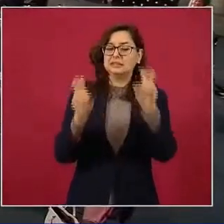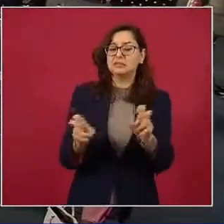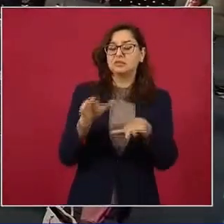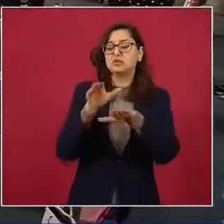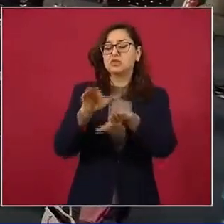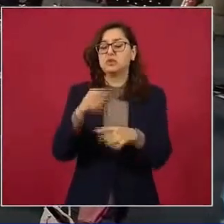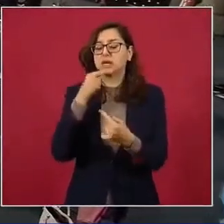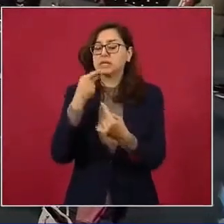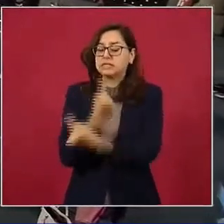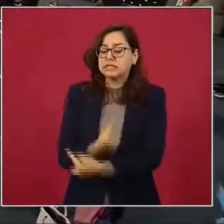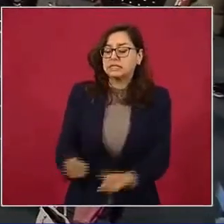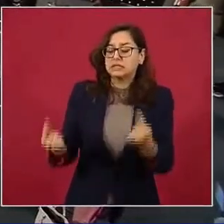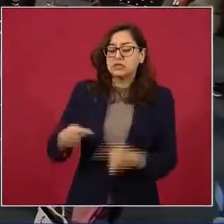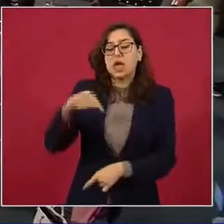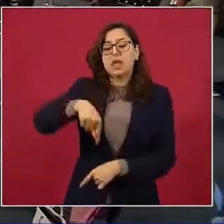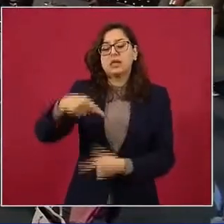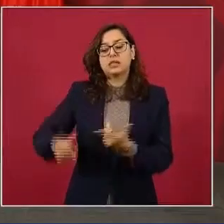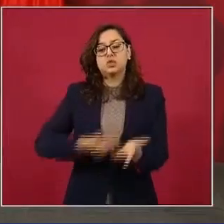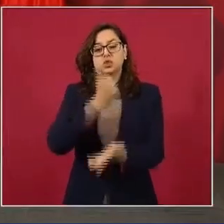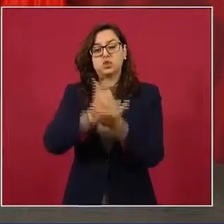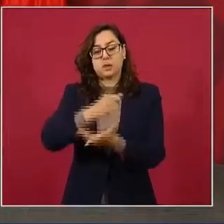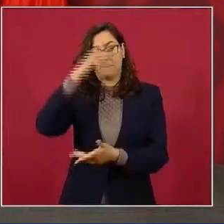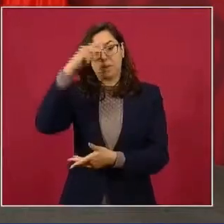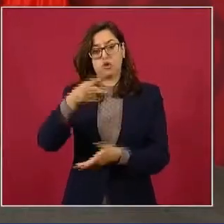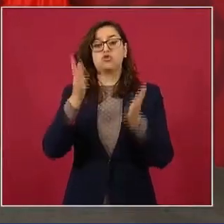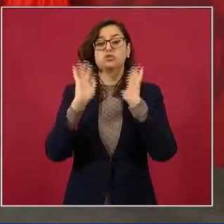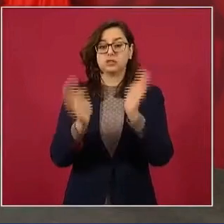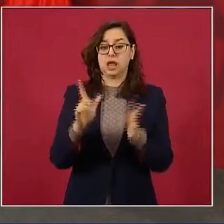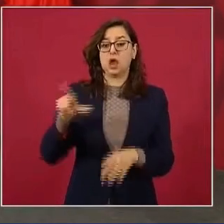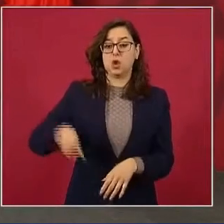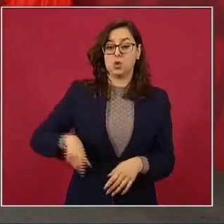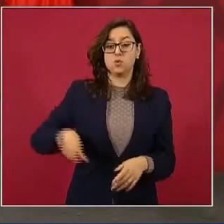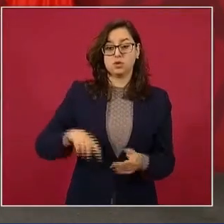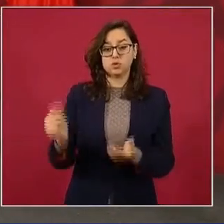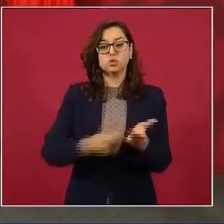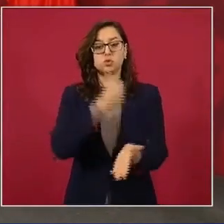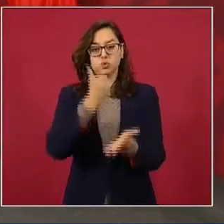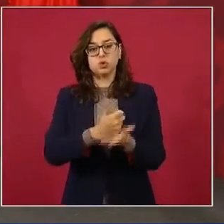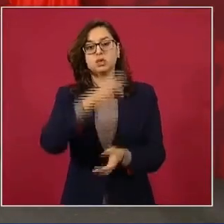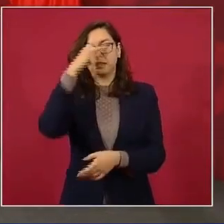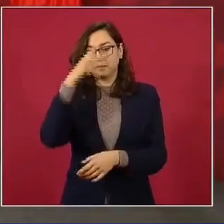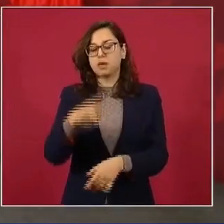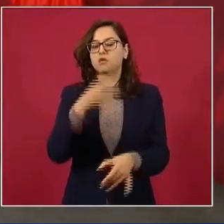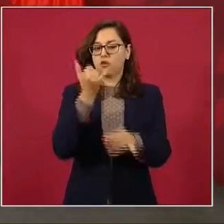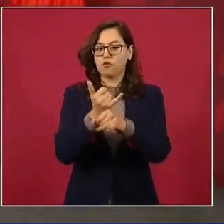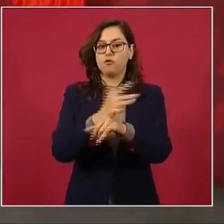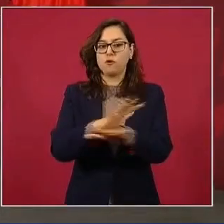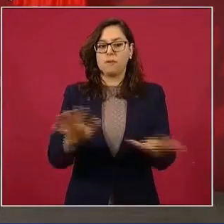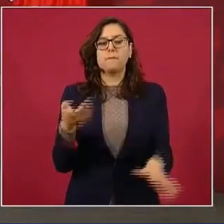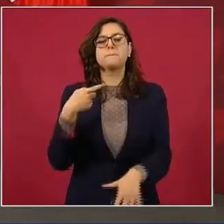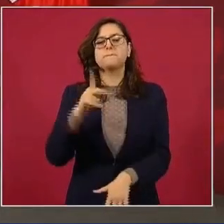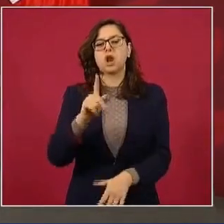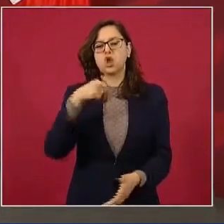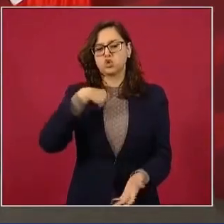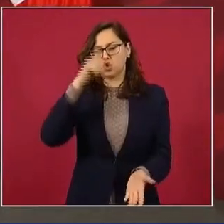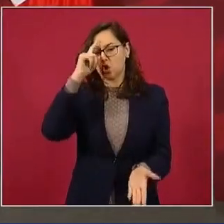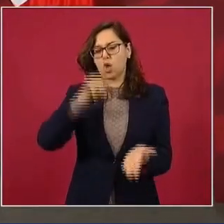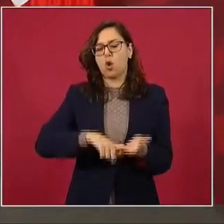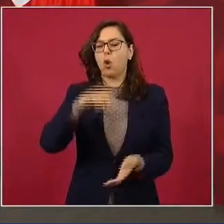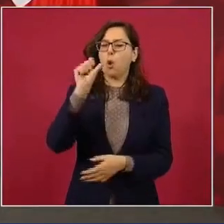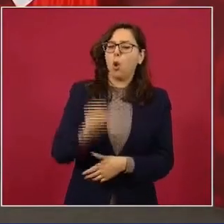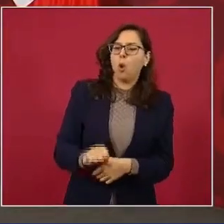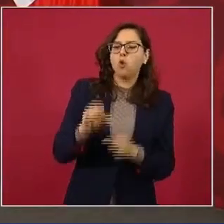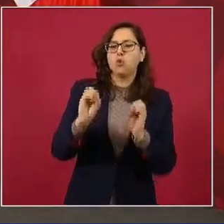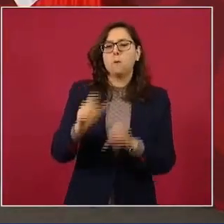ya está informando el gobierno de la ciudad, pero seguramente hoy va a informar o mañana